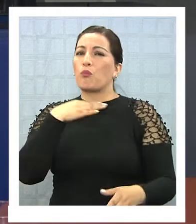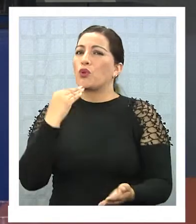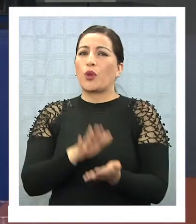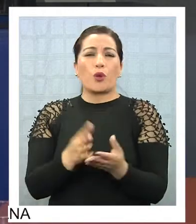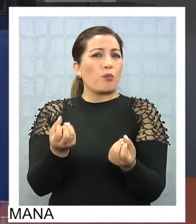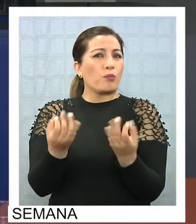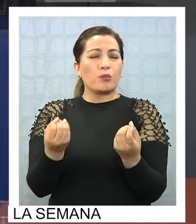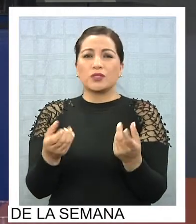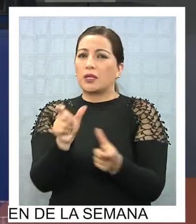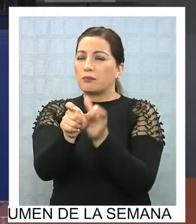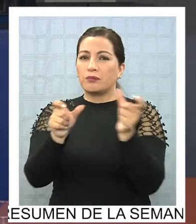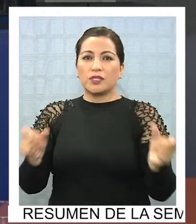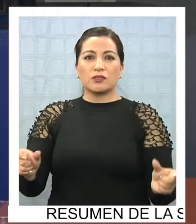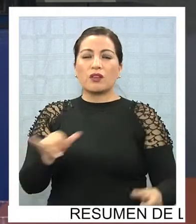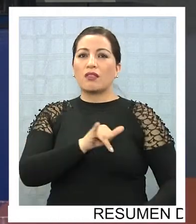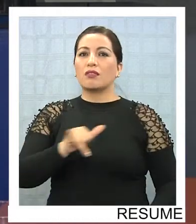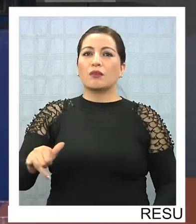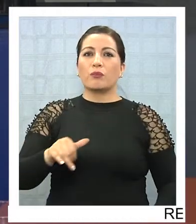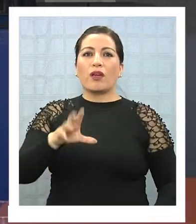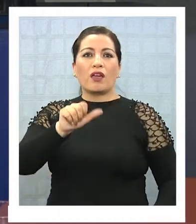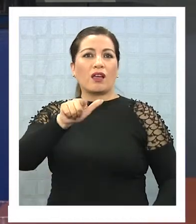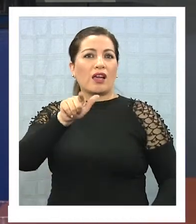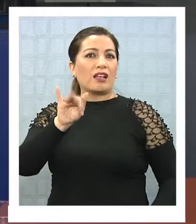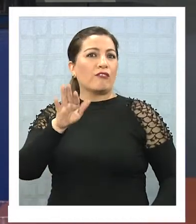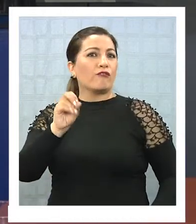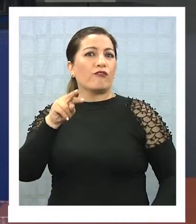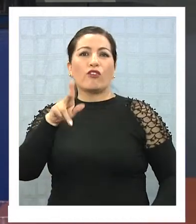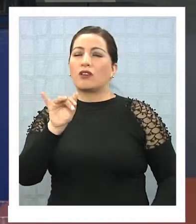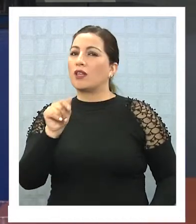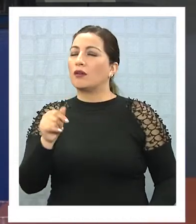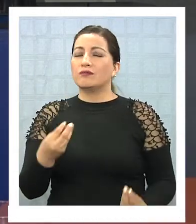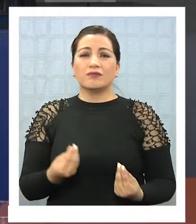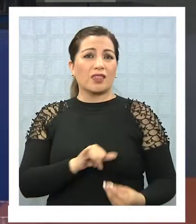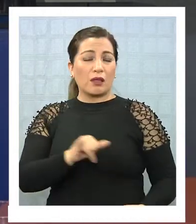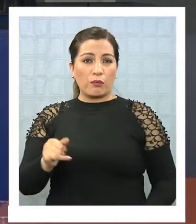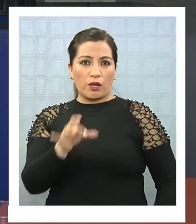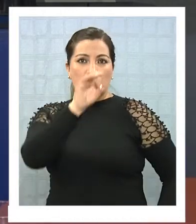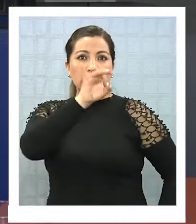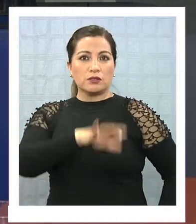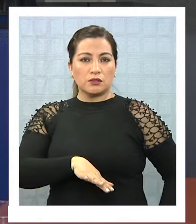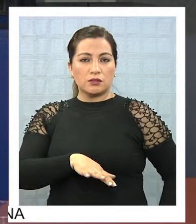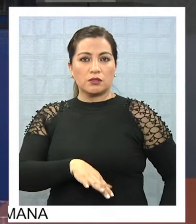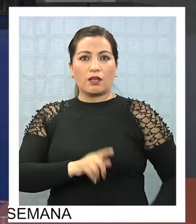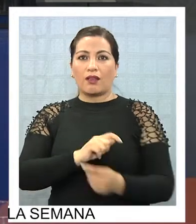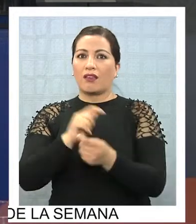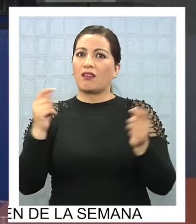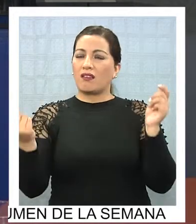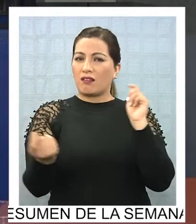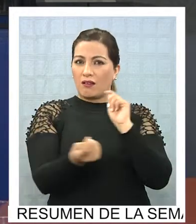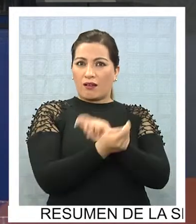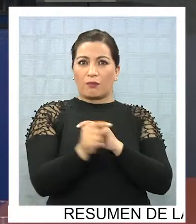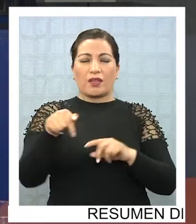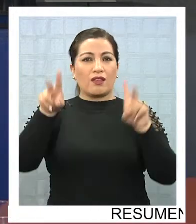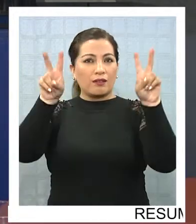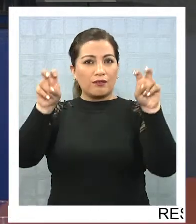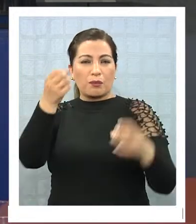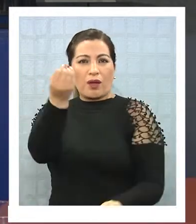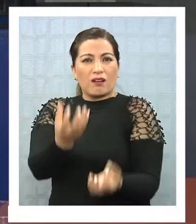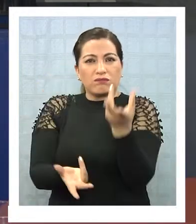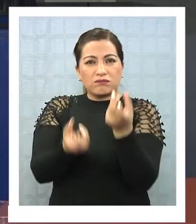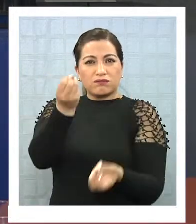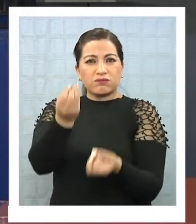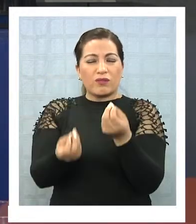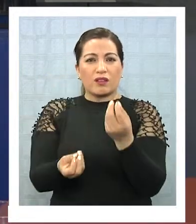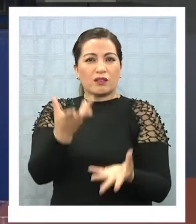después se volvió a repetir en California, se volvió a repetir en Portugal. Y aquí en Chile, entonces, cambia el escenario de los incendios, donde